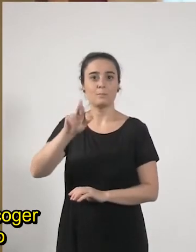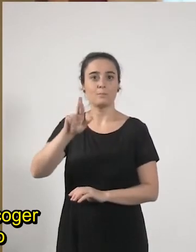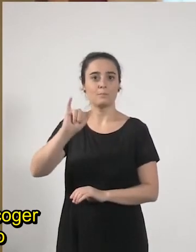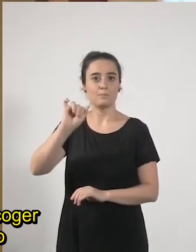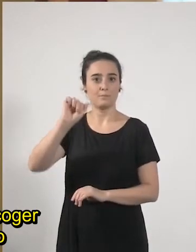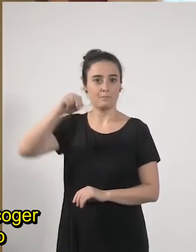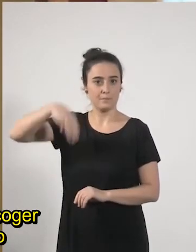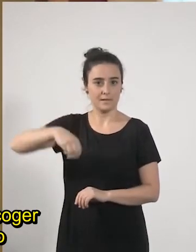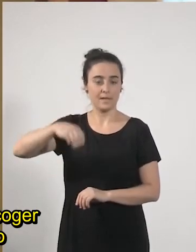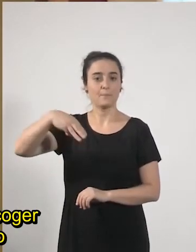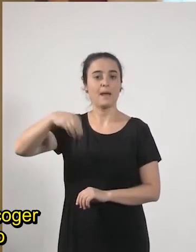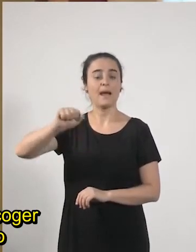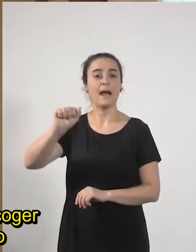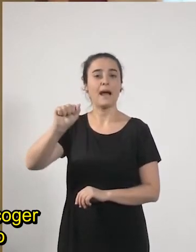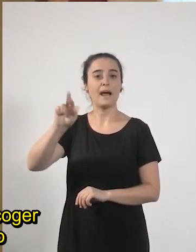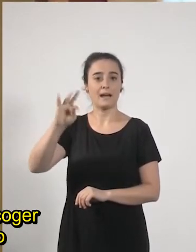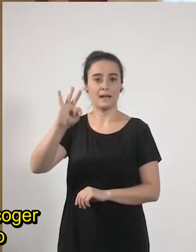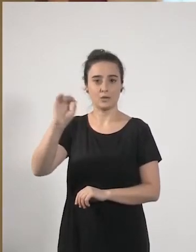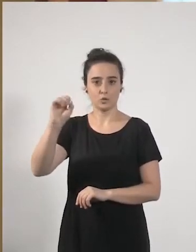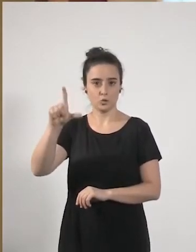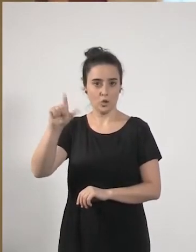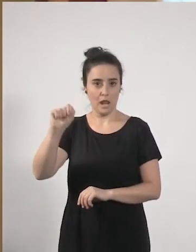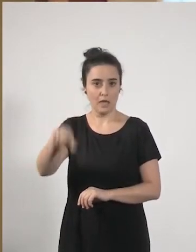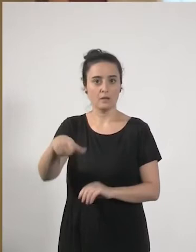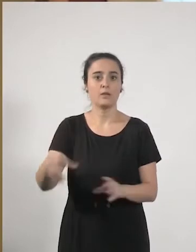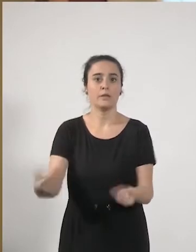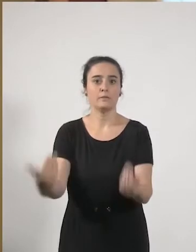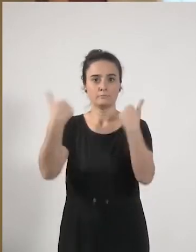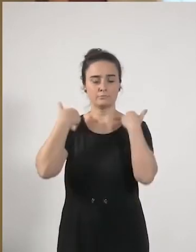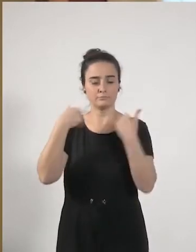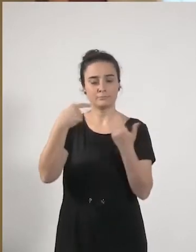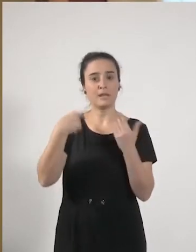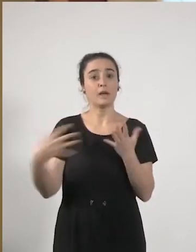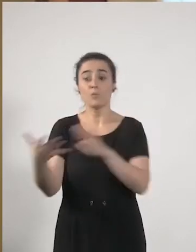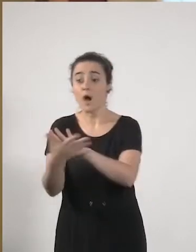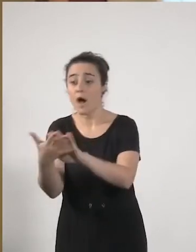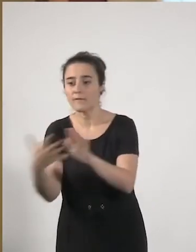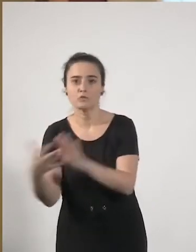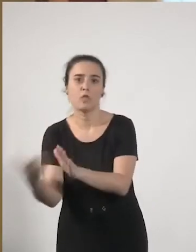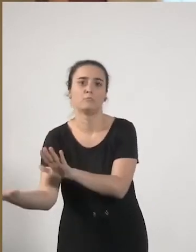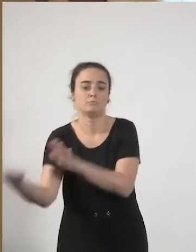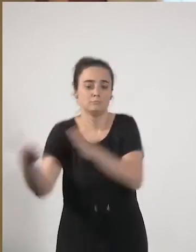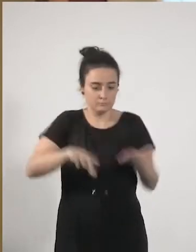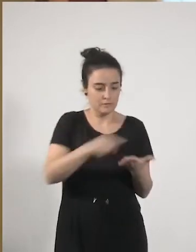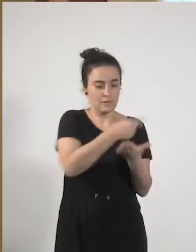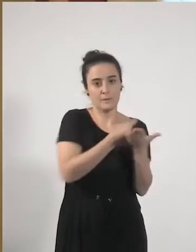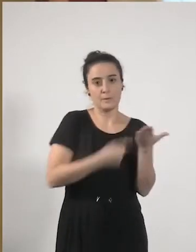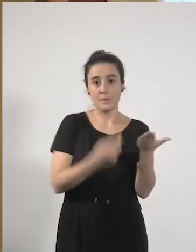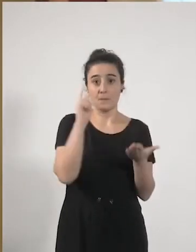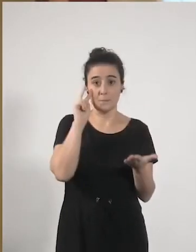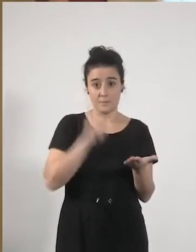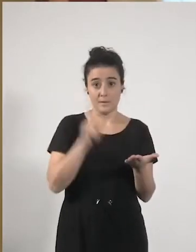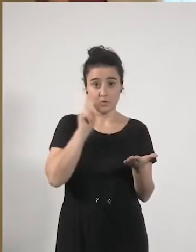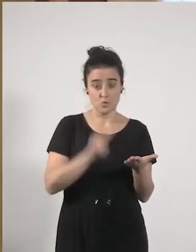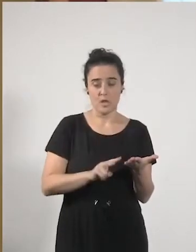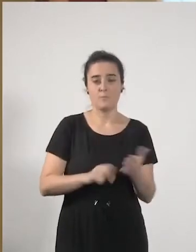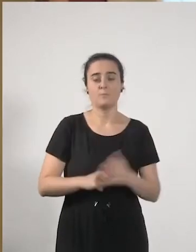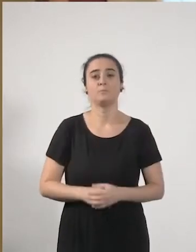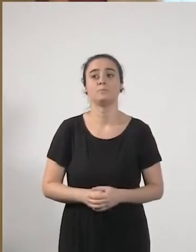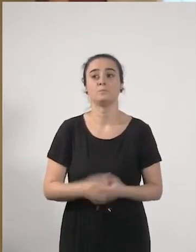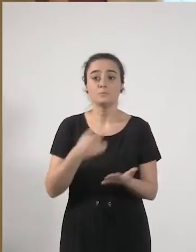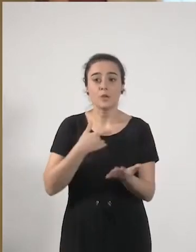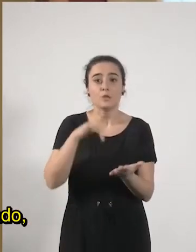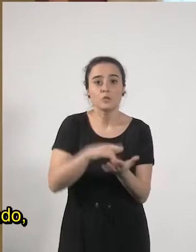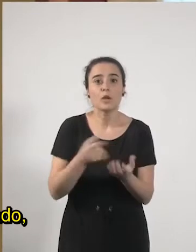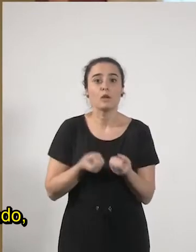de recoger todo lo que vayamos comentando a través del acta visual. Cuando ella lo